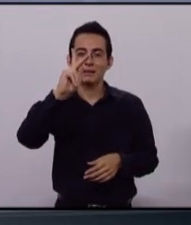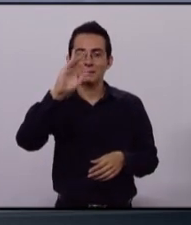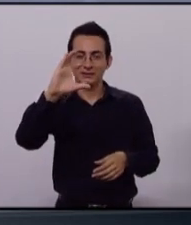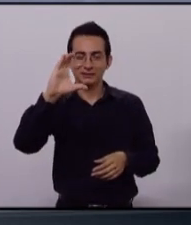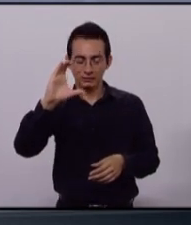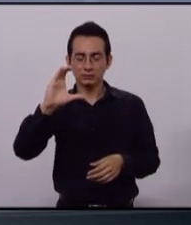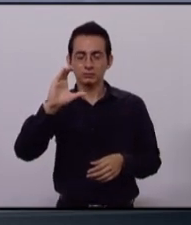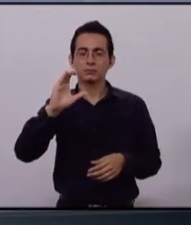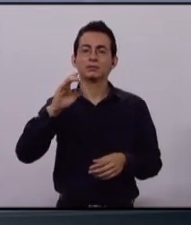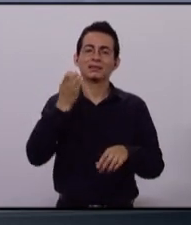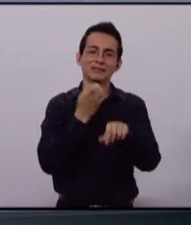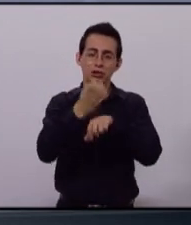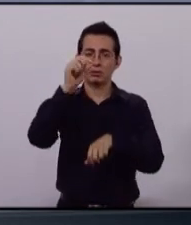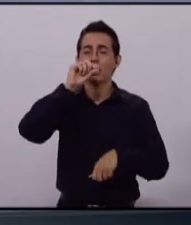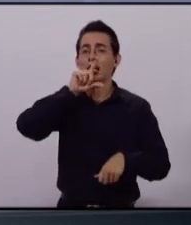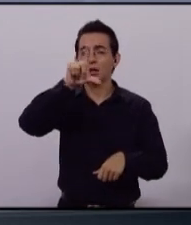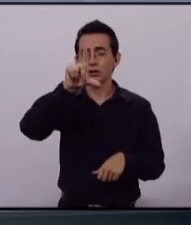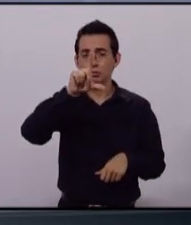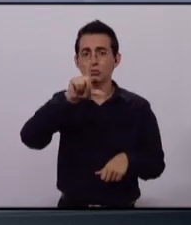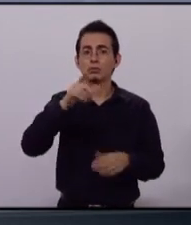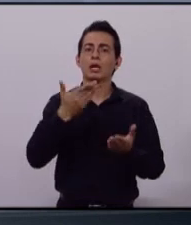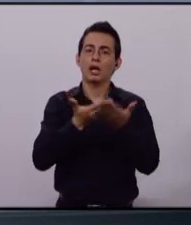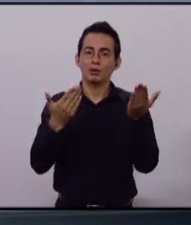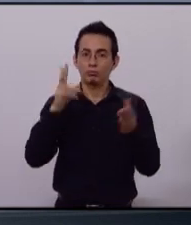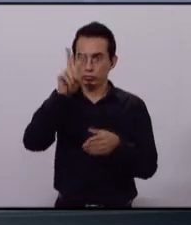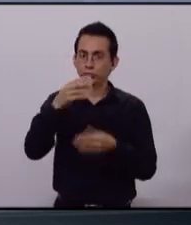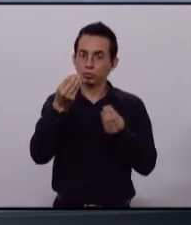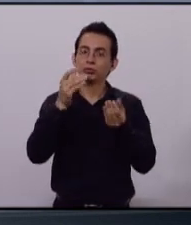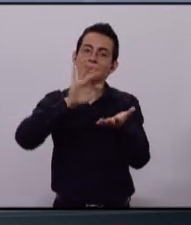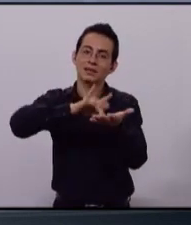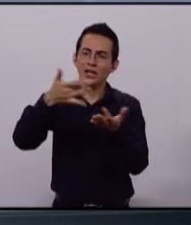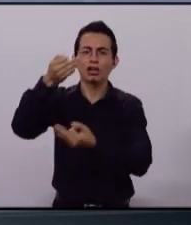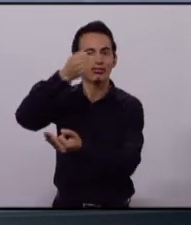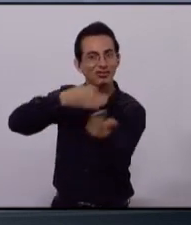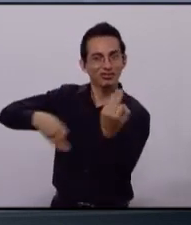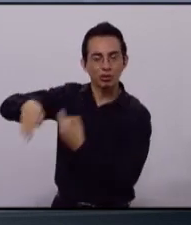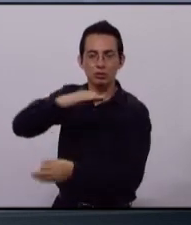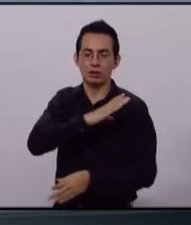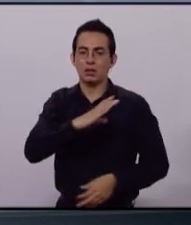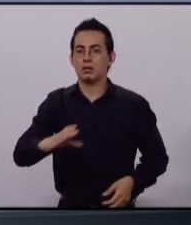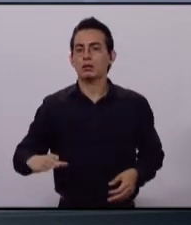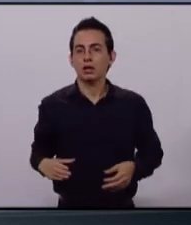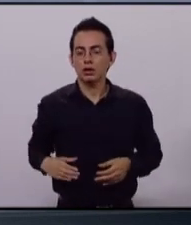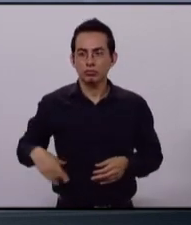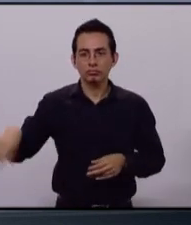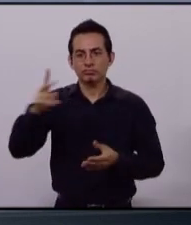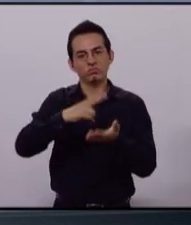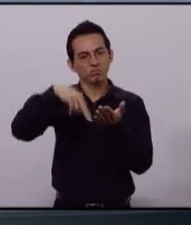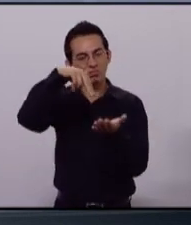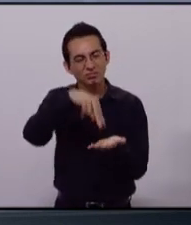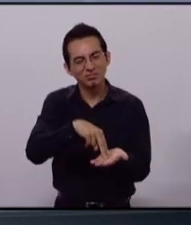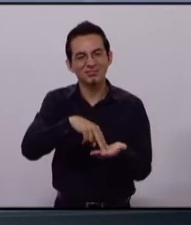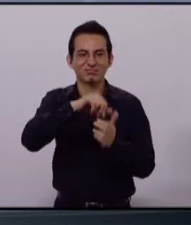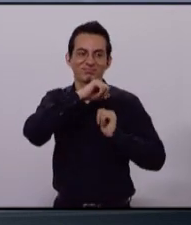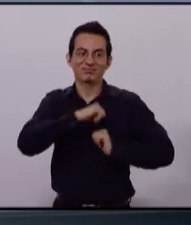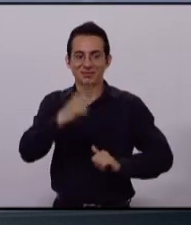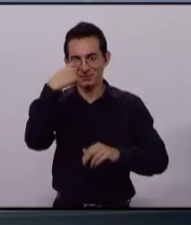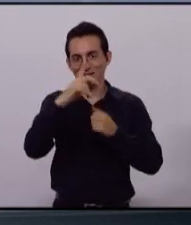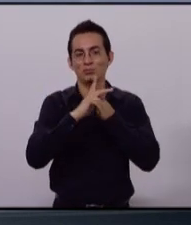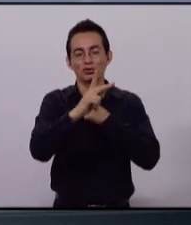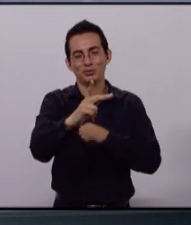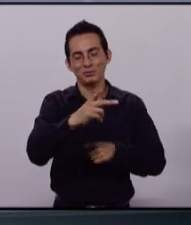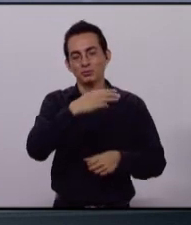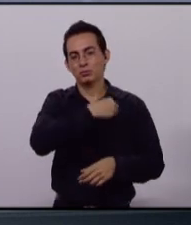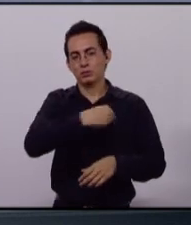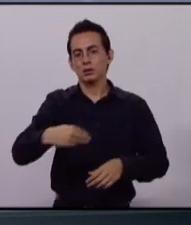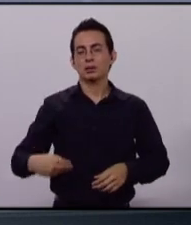Participación Ciudadana del Estado de Jalisco agradecemos la participación de todos y cada uno de los candidatos al cargo de presidente municipal